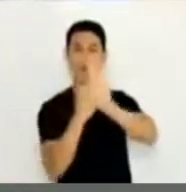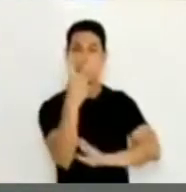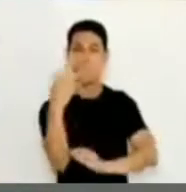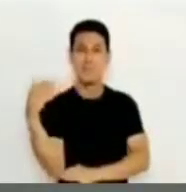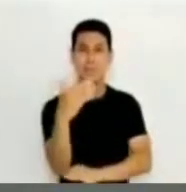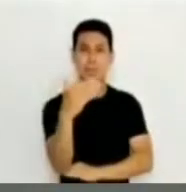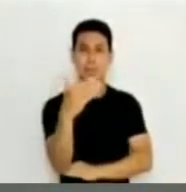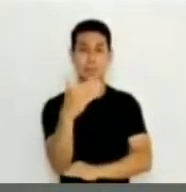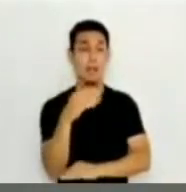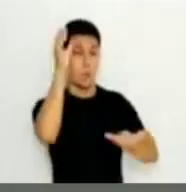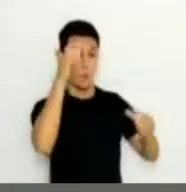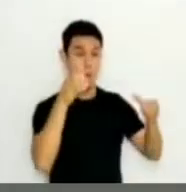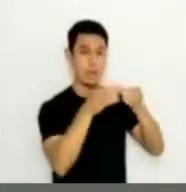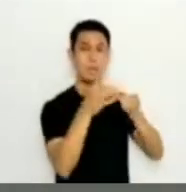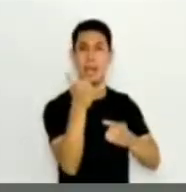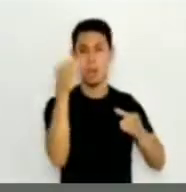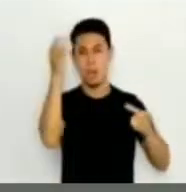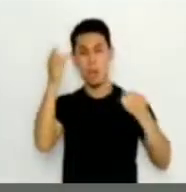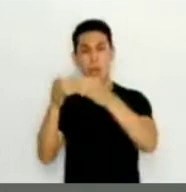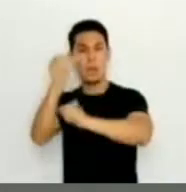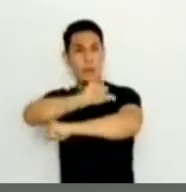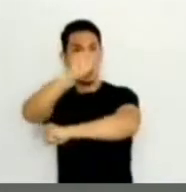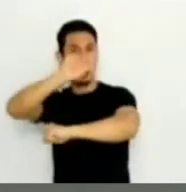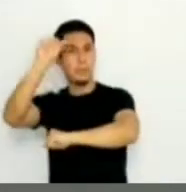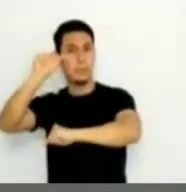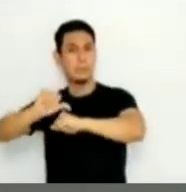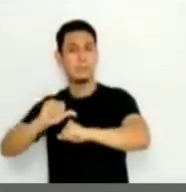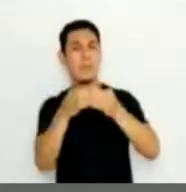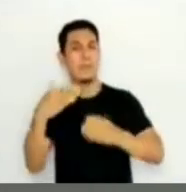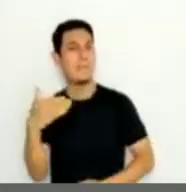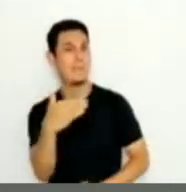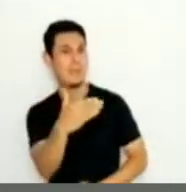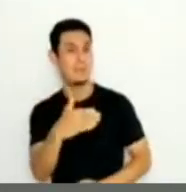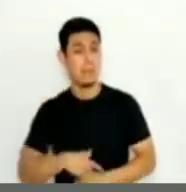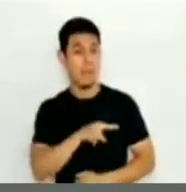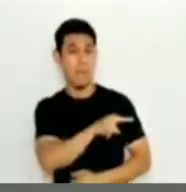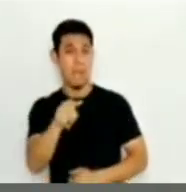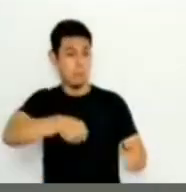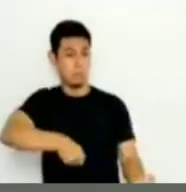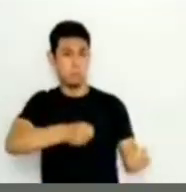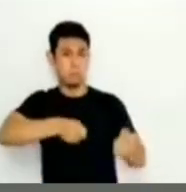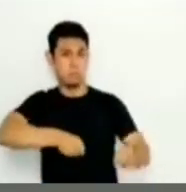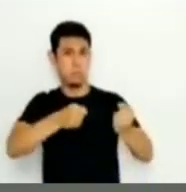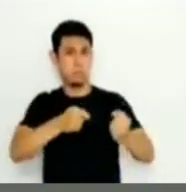los dos pescaditos para el Congreso y el Parlamento Andino. FREPAD, con el agro al poder.